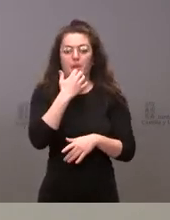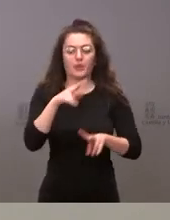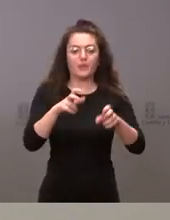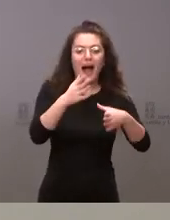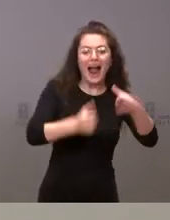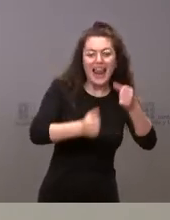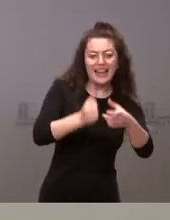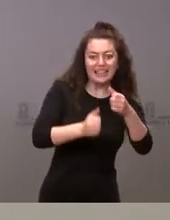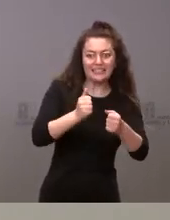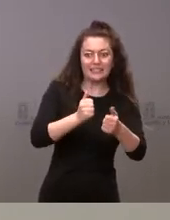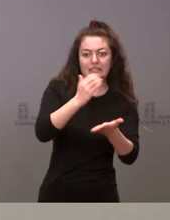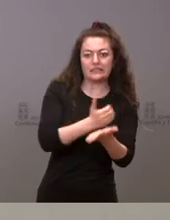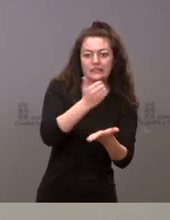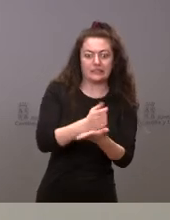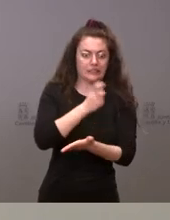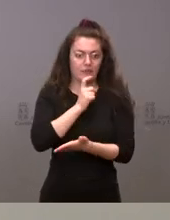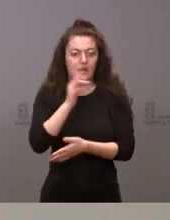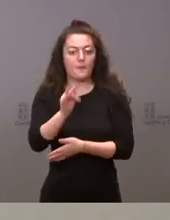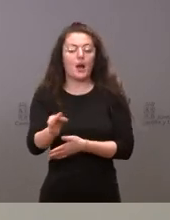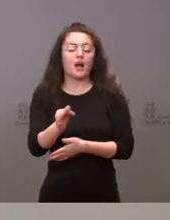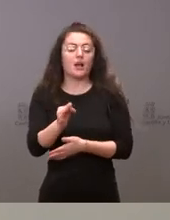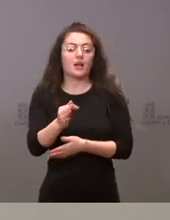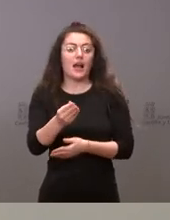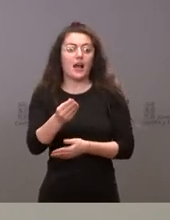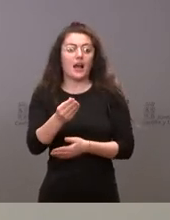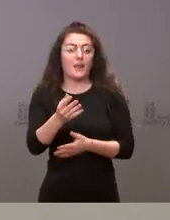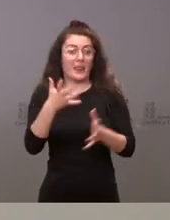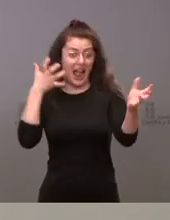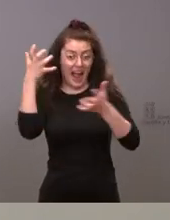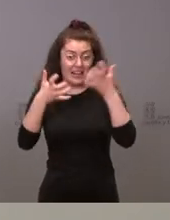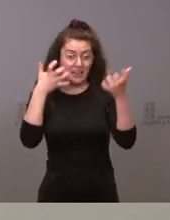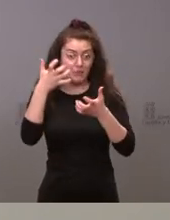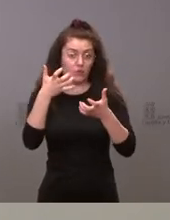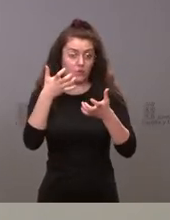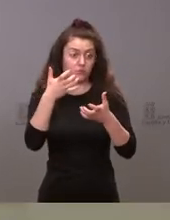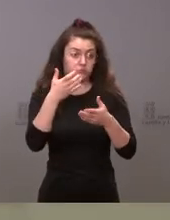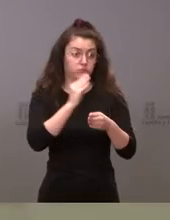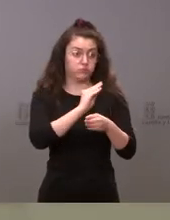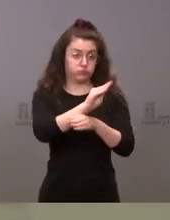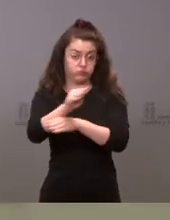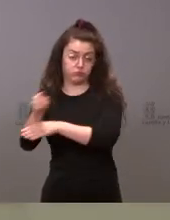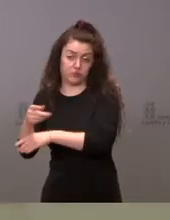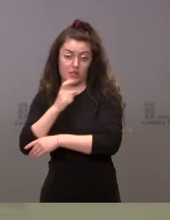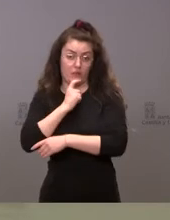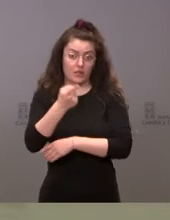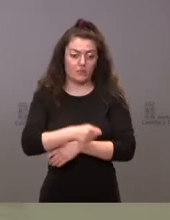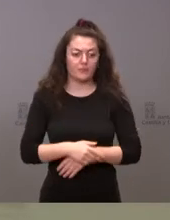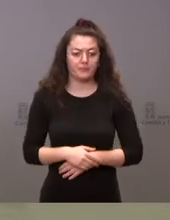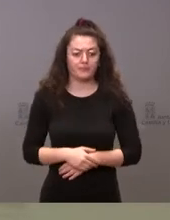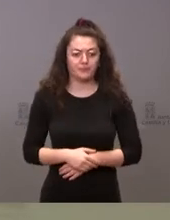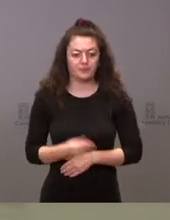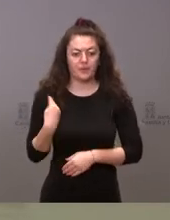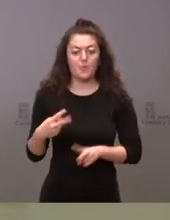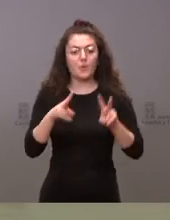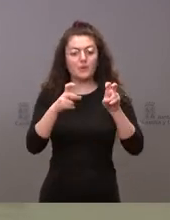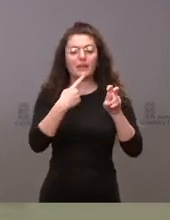suministro de los alimentos para sus explotaciones ganaderas Y sobre este mismo asunto habla usted de una